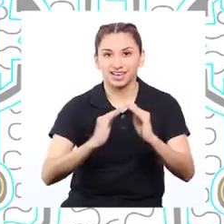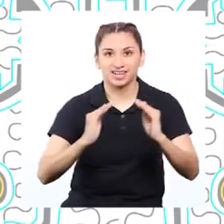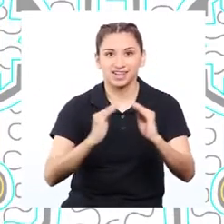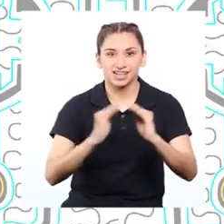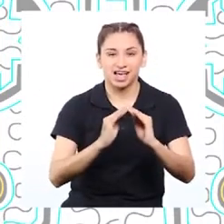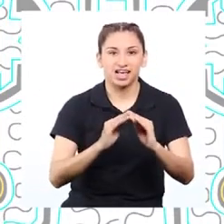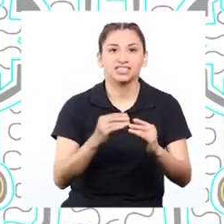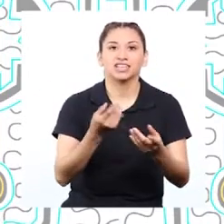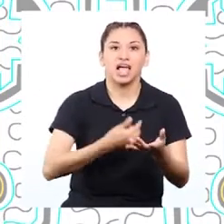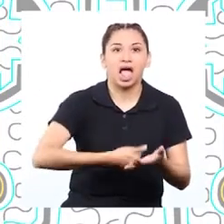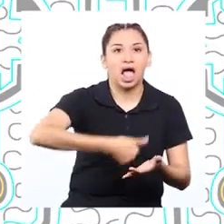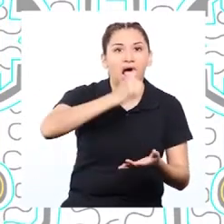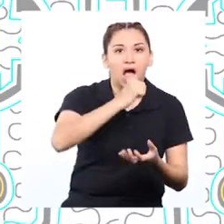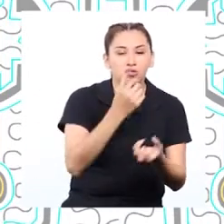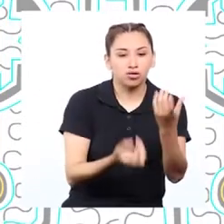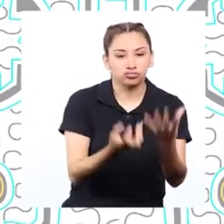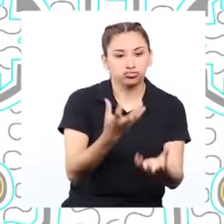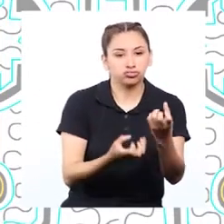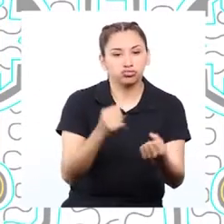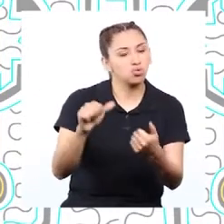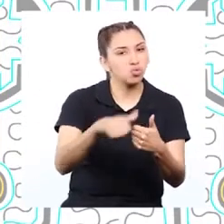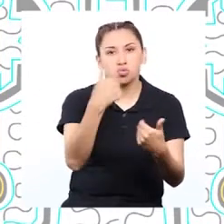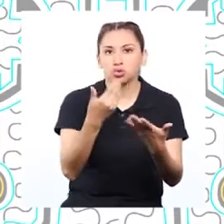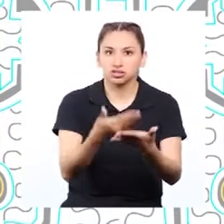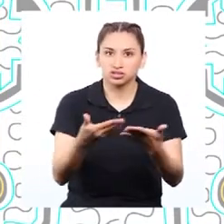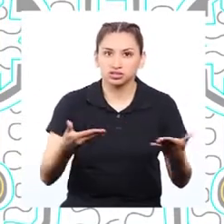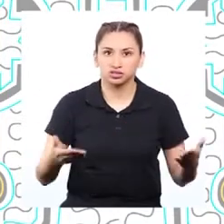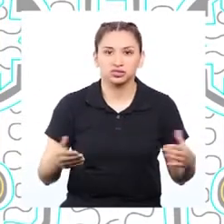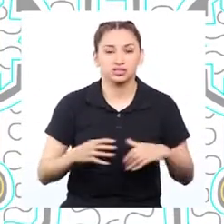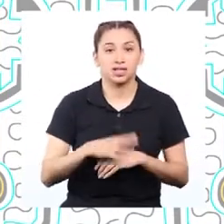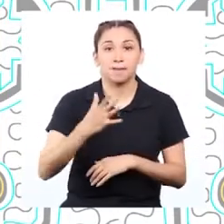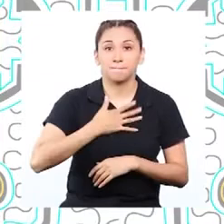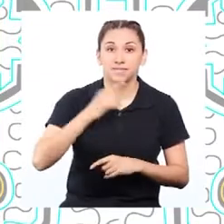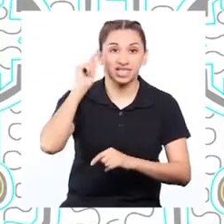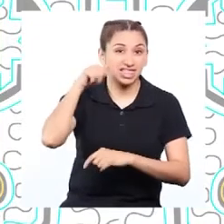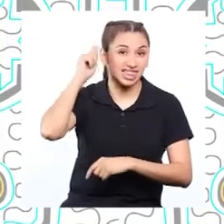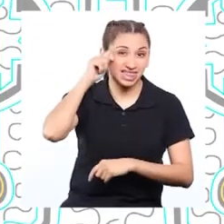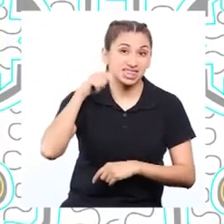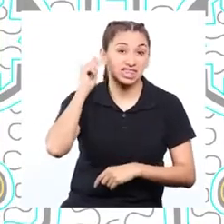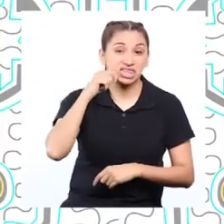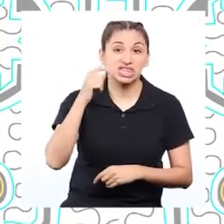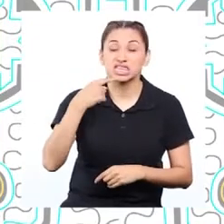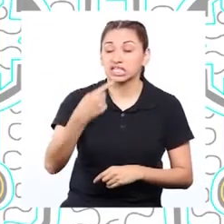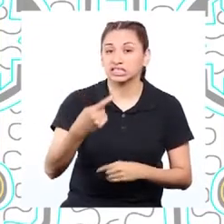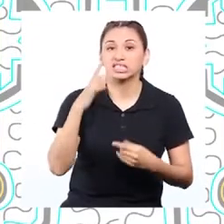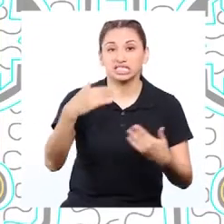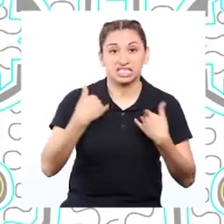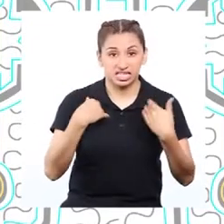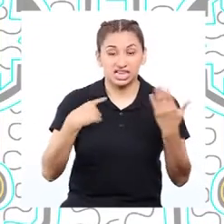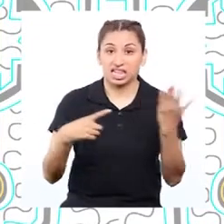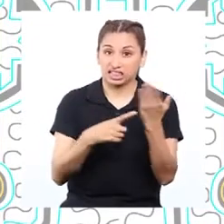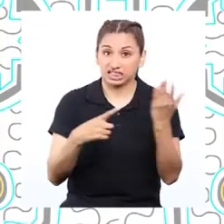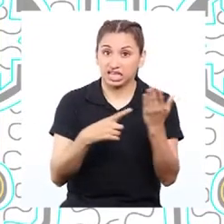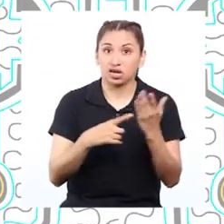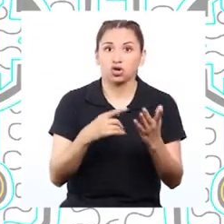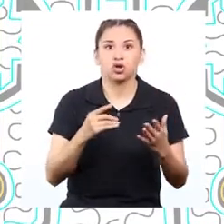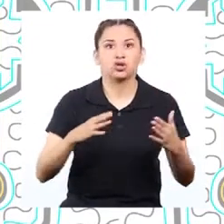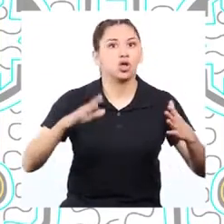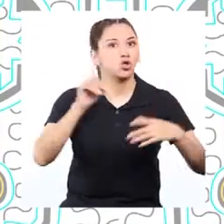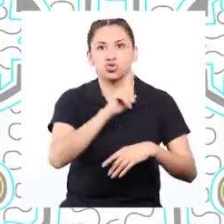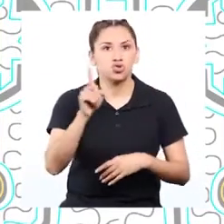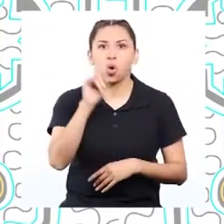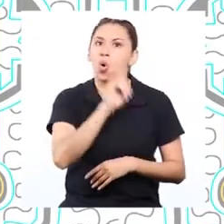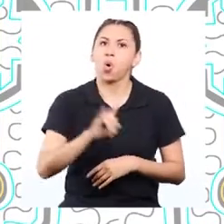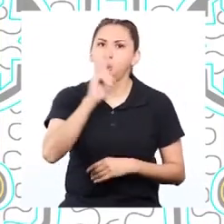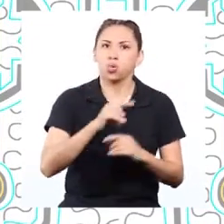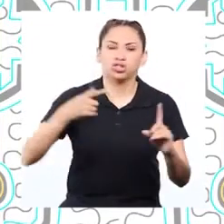casas, calentar el agua, entre otras cosas. Mis tíos me han dicho que hay técnicas en agricultura que no usan